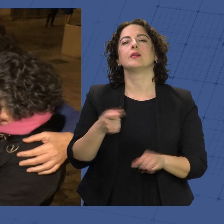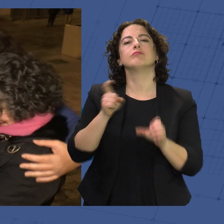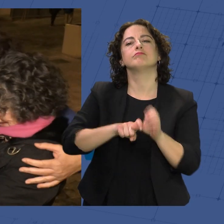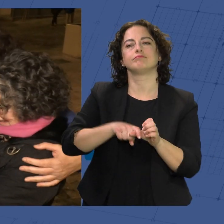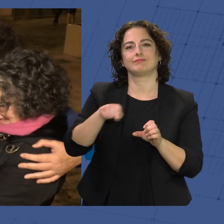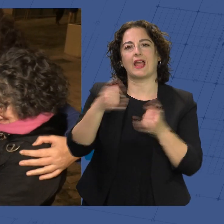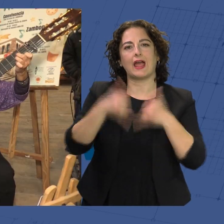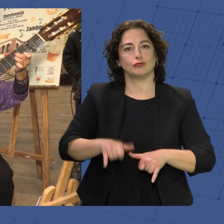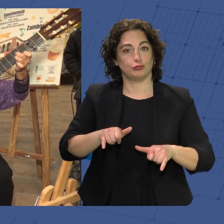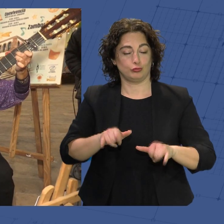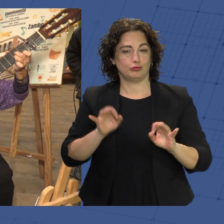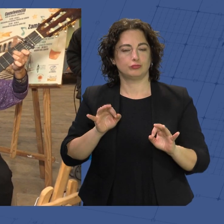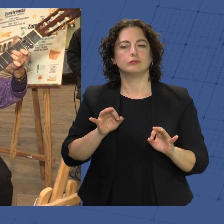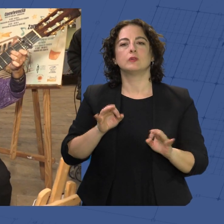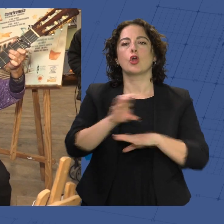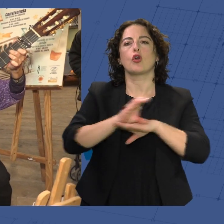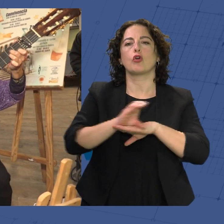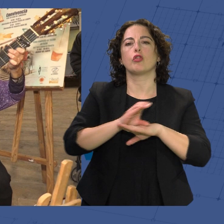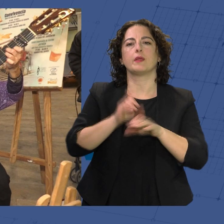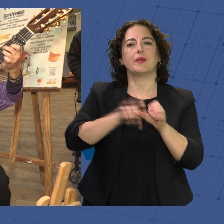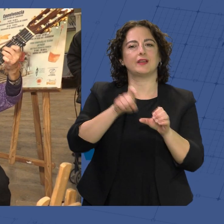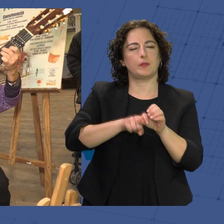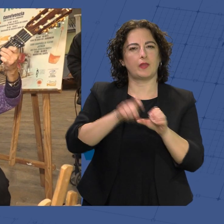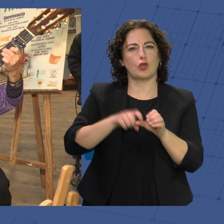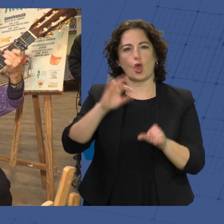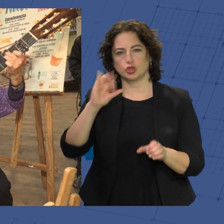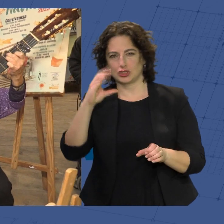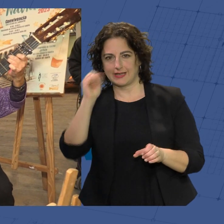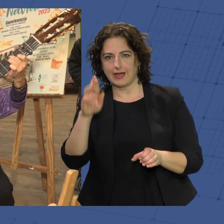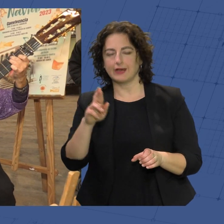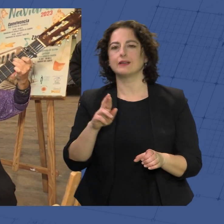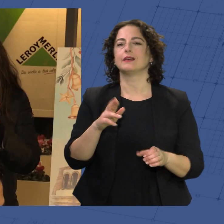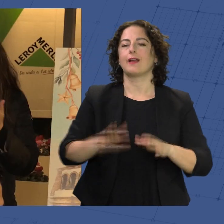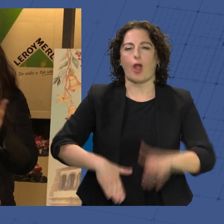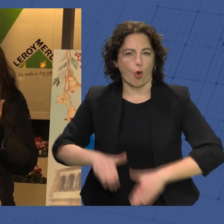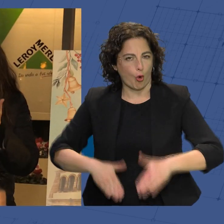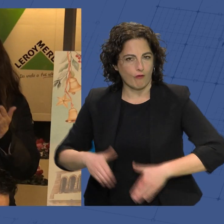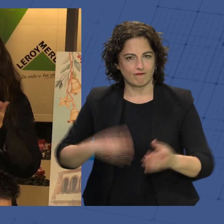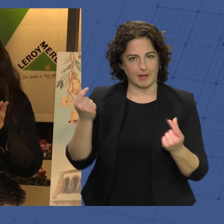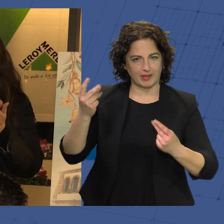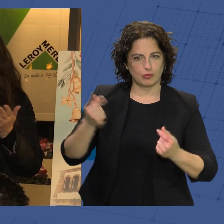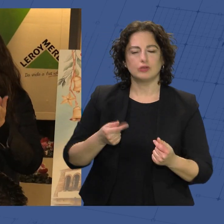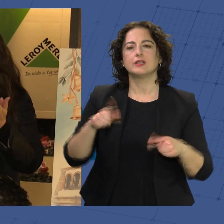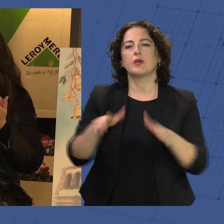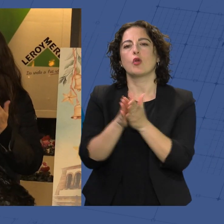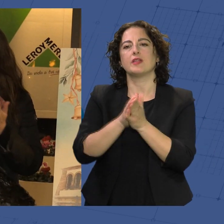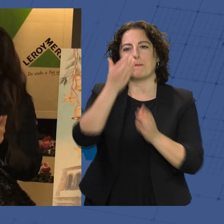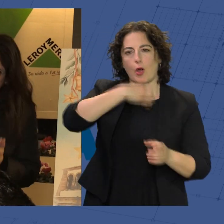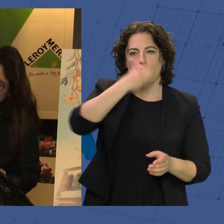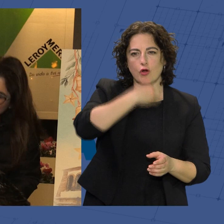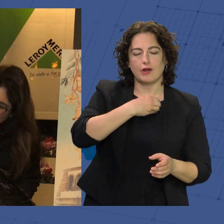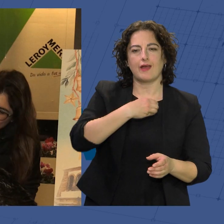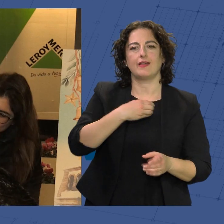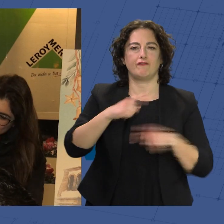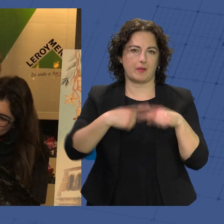en este acto festivo el concejal de participación, Óscar Veda, alcajón flamenco y sus compañeras, Pablo Lainez, el de